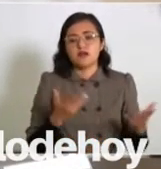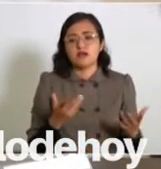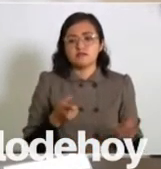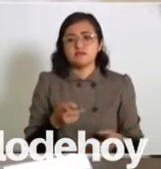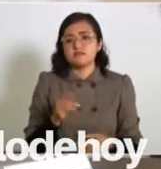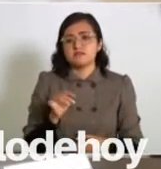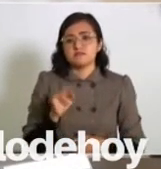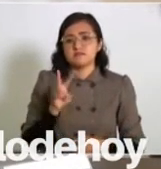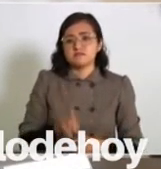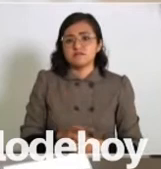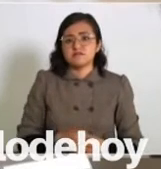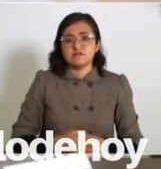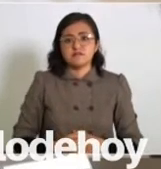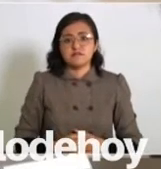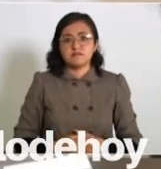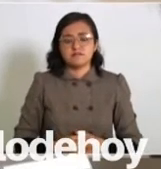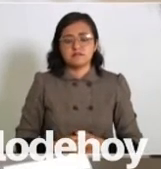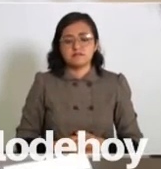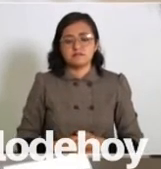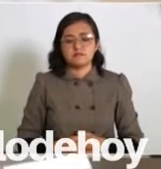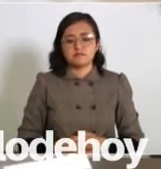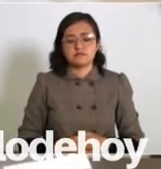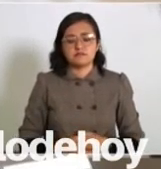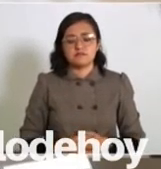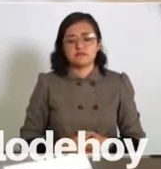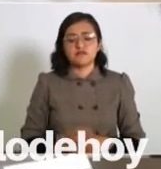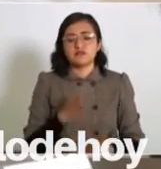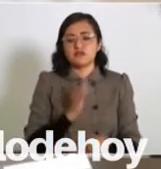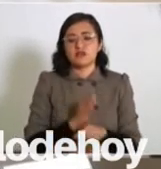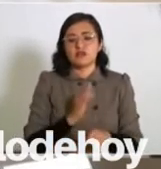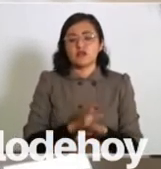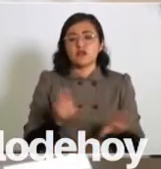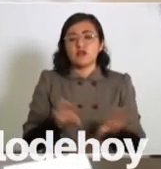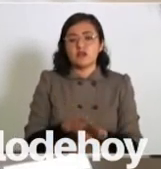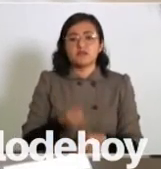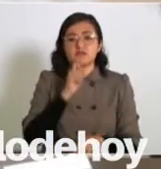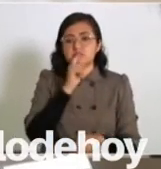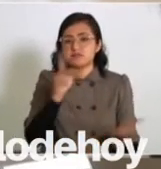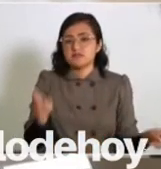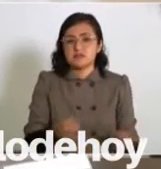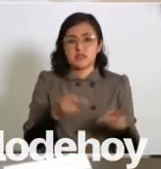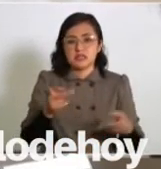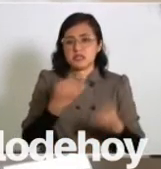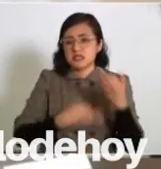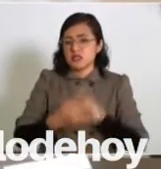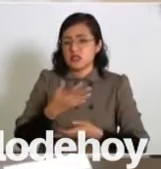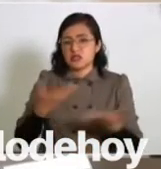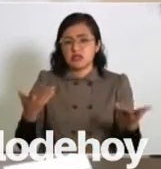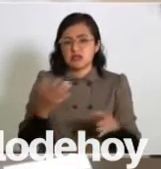Esa es la atención del motor, se dedican a lo mismo,